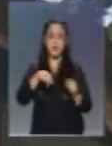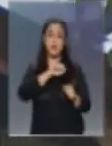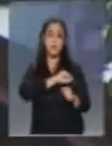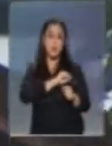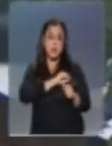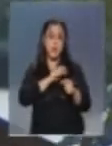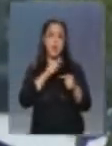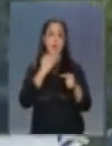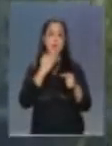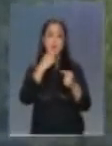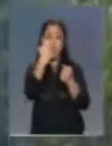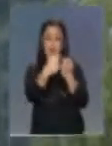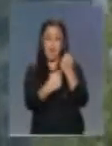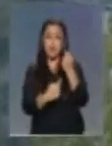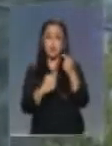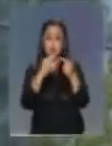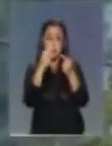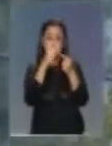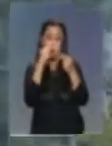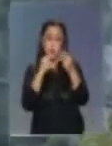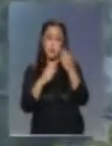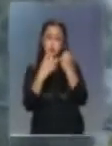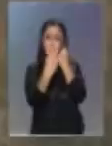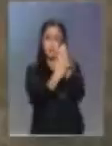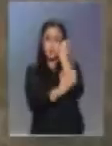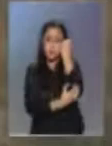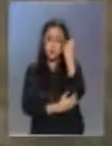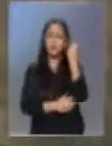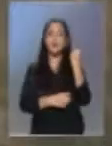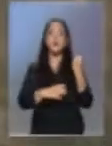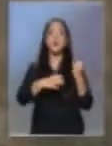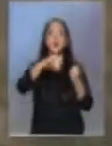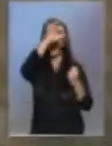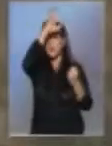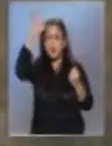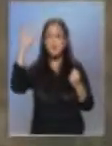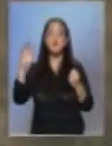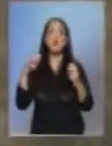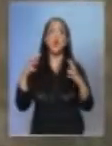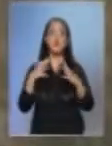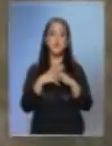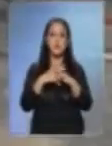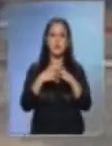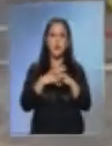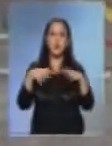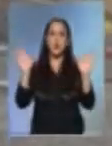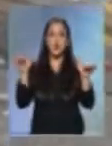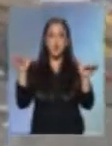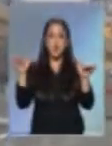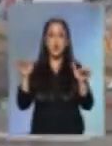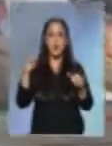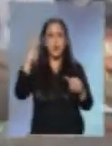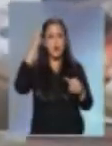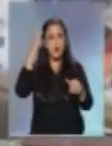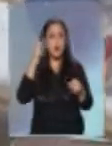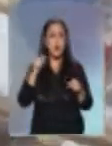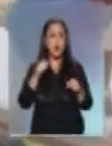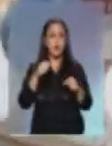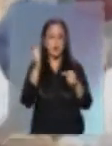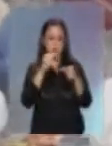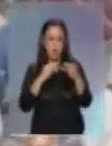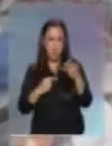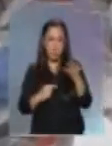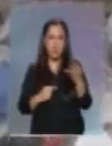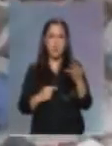ciudades más afectadas son Temuco, Chillán, Los Ángeles y Rancagua. Nuestro segundo problema ambiental es la basura y la suciedad en las